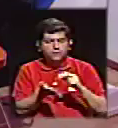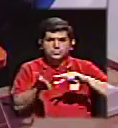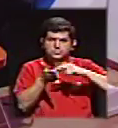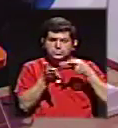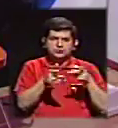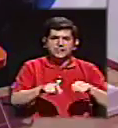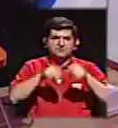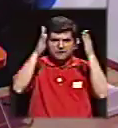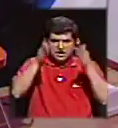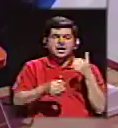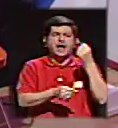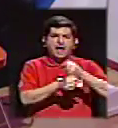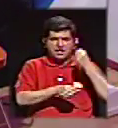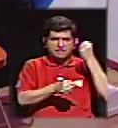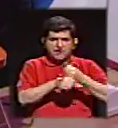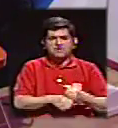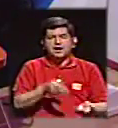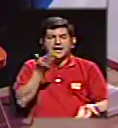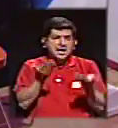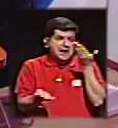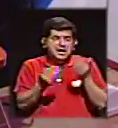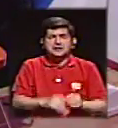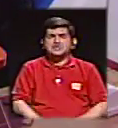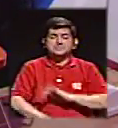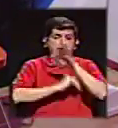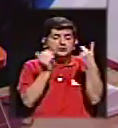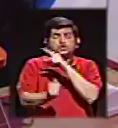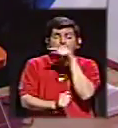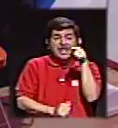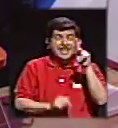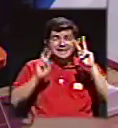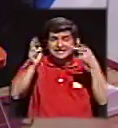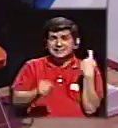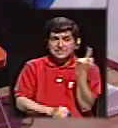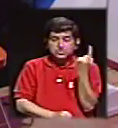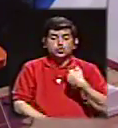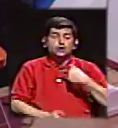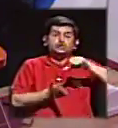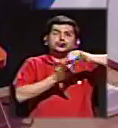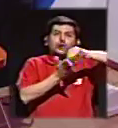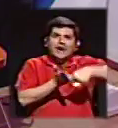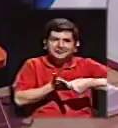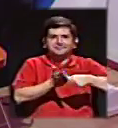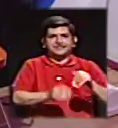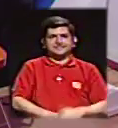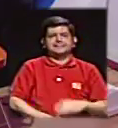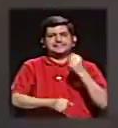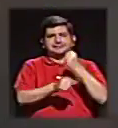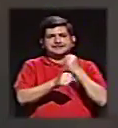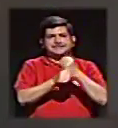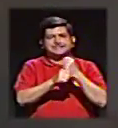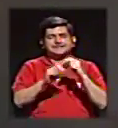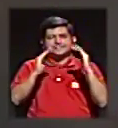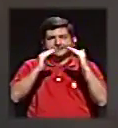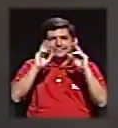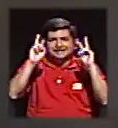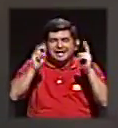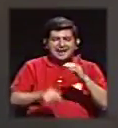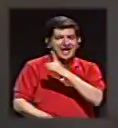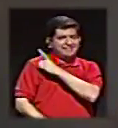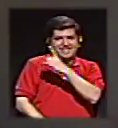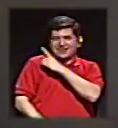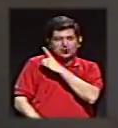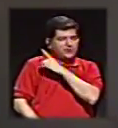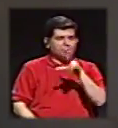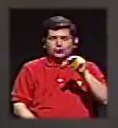decir que a un periodista hay que ponerlo a trabajar durante toda la semana en eso nada más. Por eso yo insisto que es tarea ni siquiera de los directores